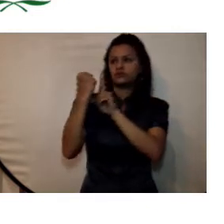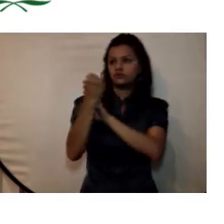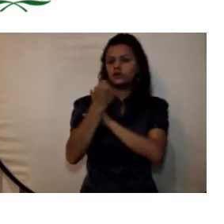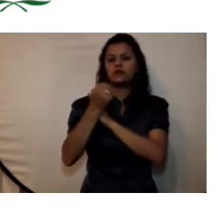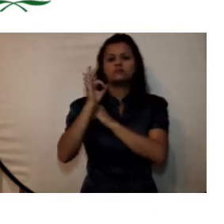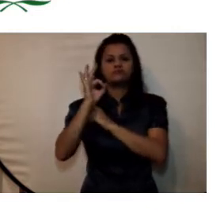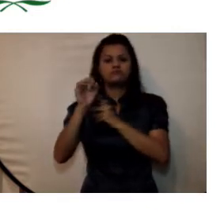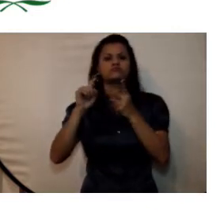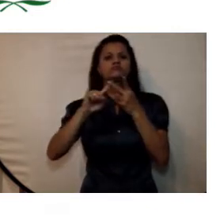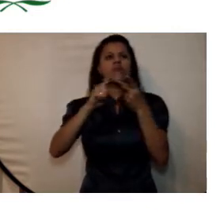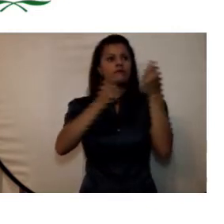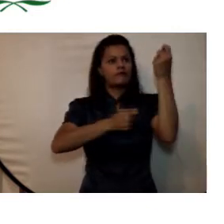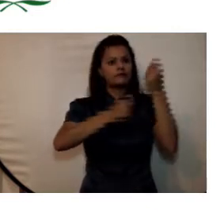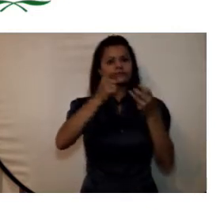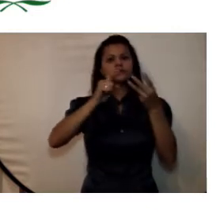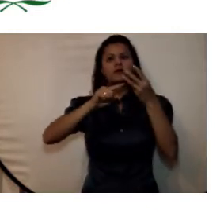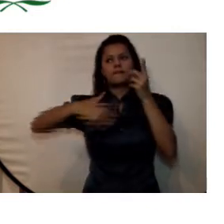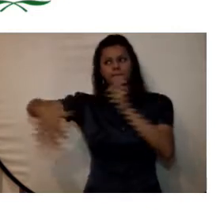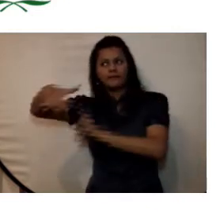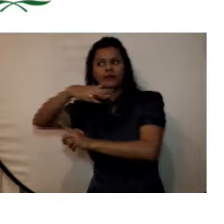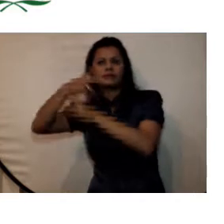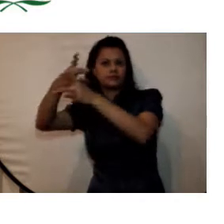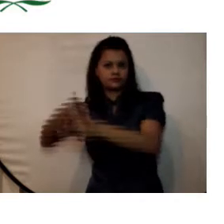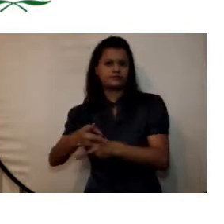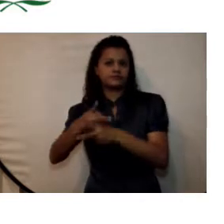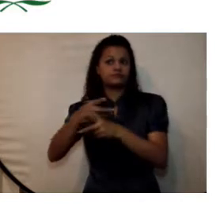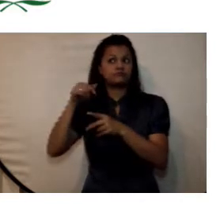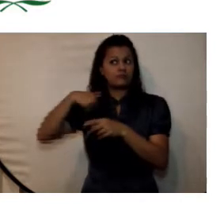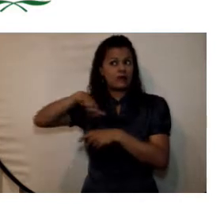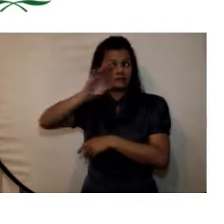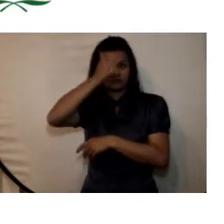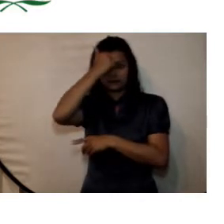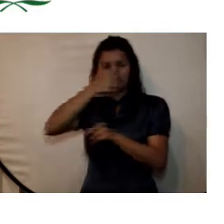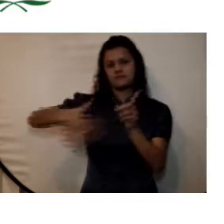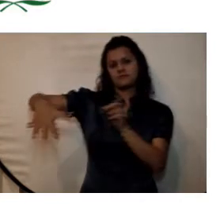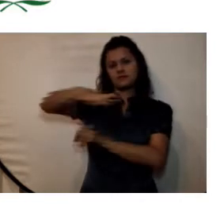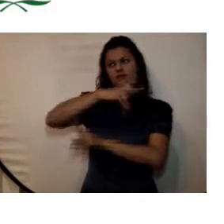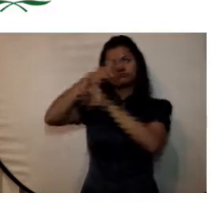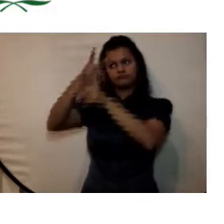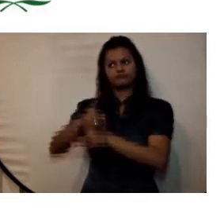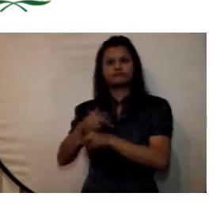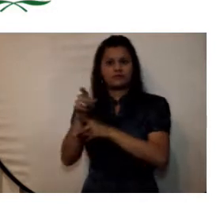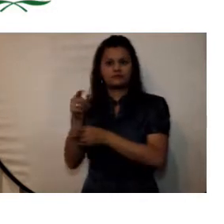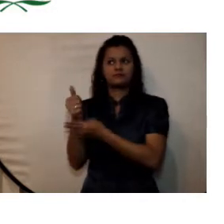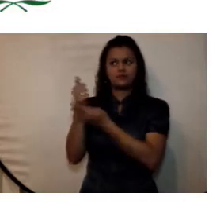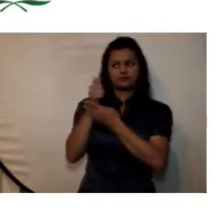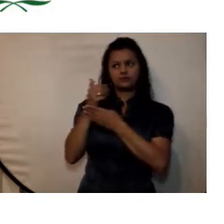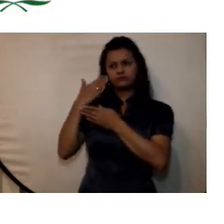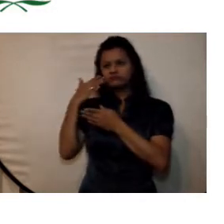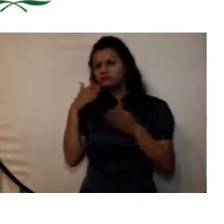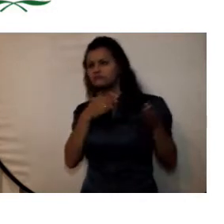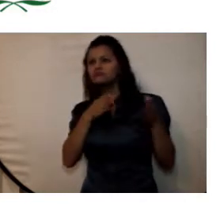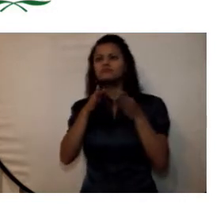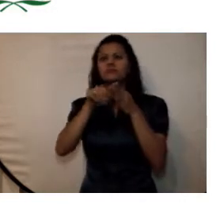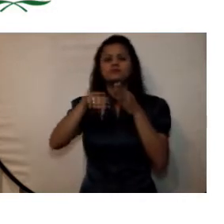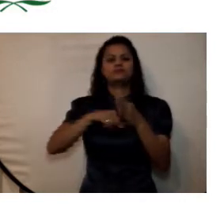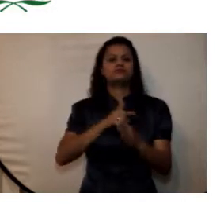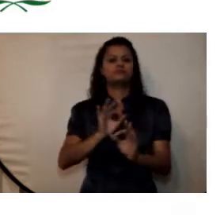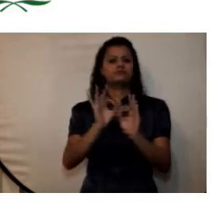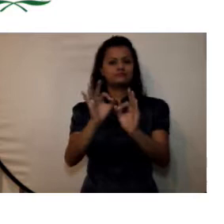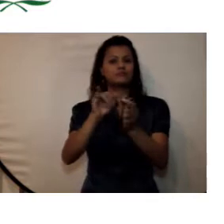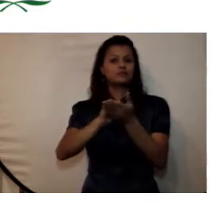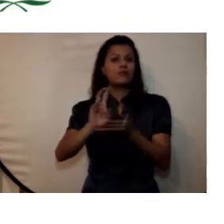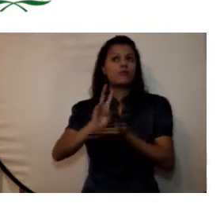sobre todo la sostenibilidad ambiental es la que le da el horizonte a esta universidad si no fuera por el modelo propio con el que cuenta la universidad no